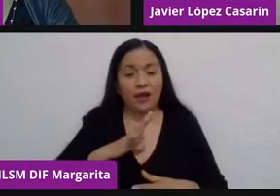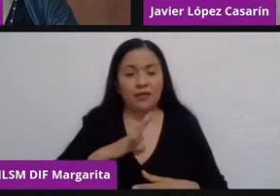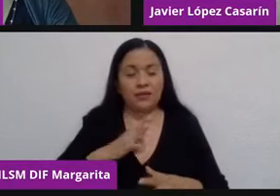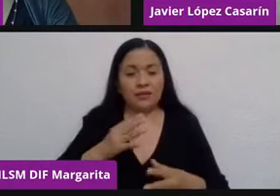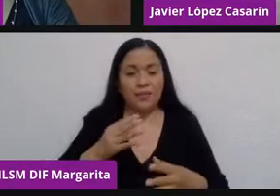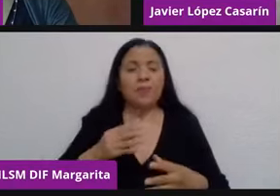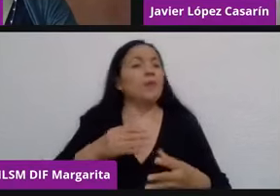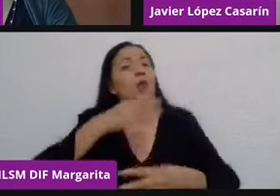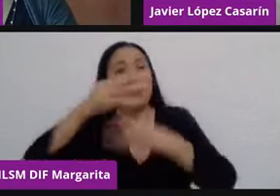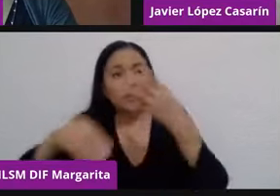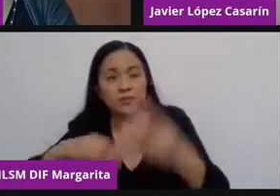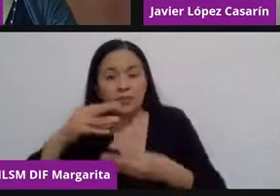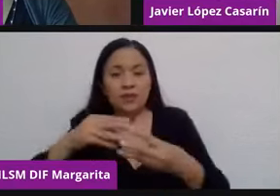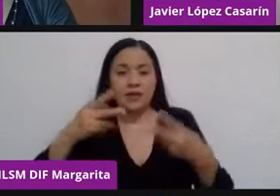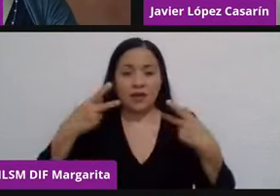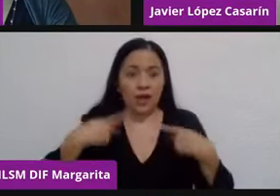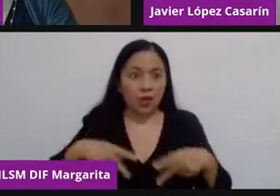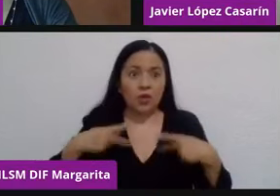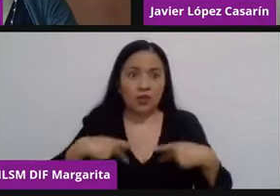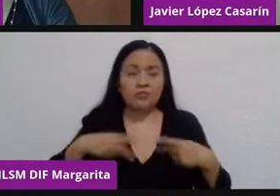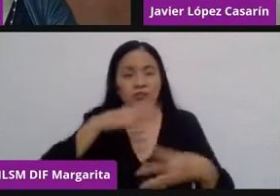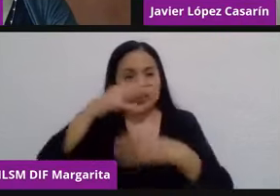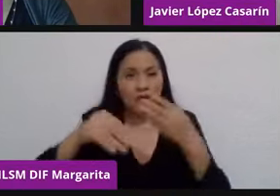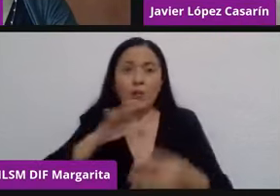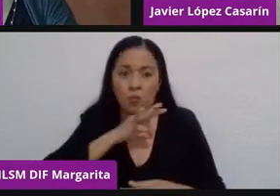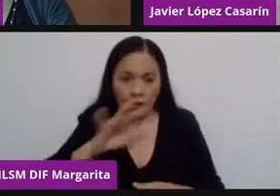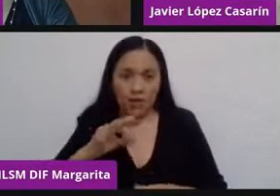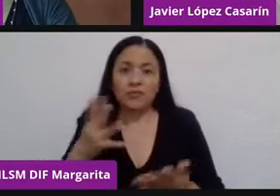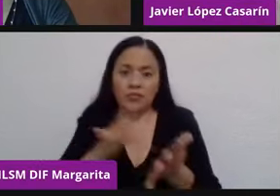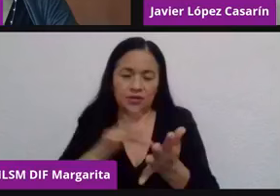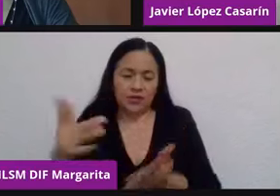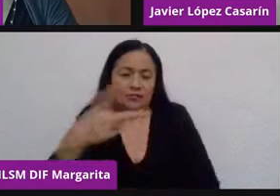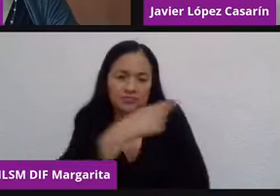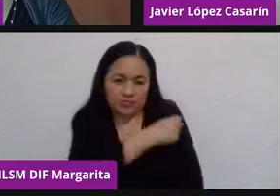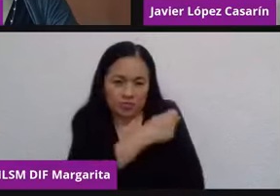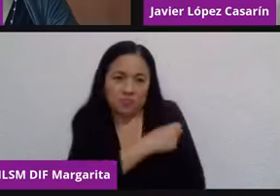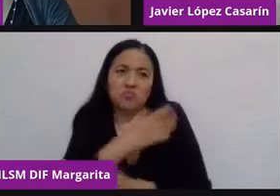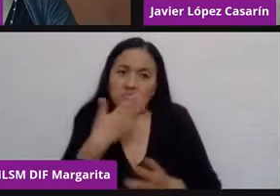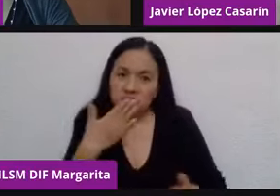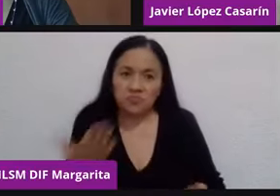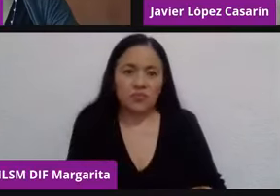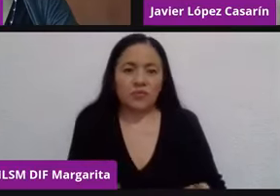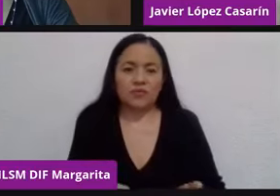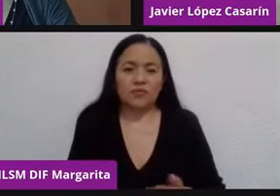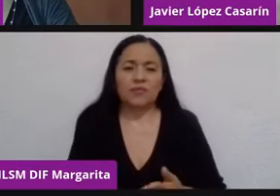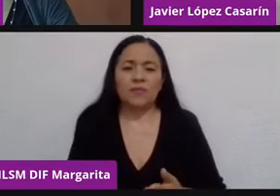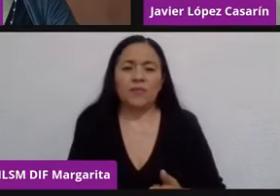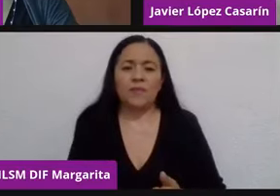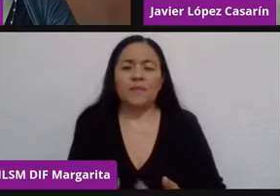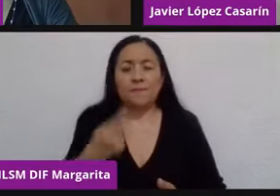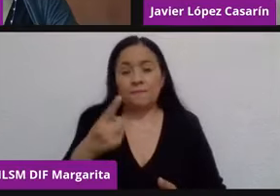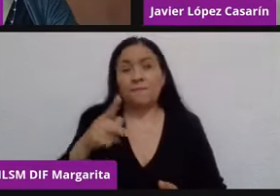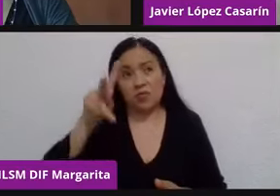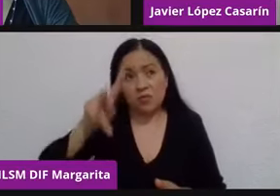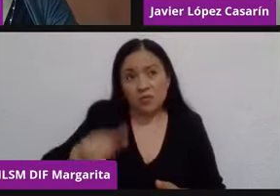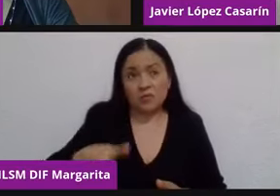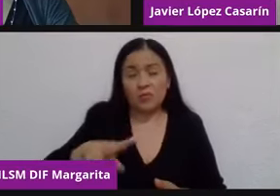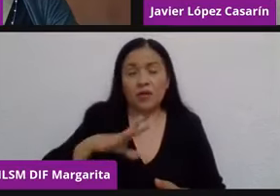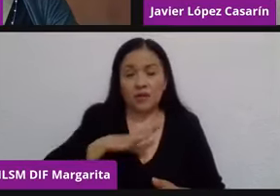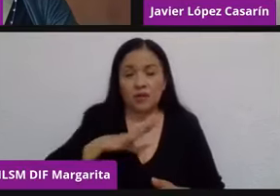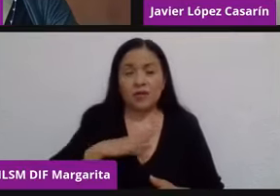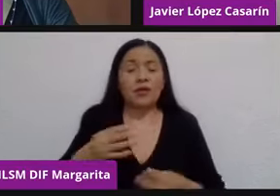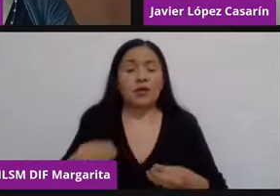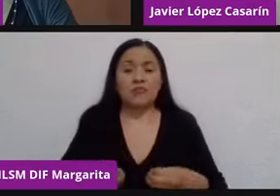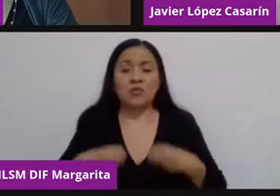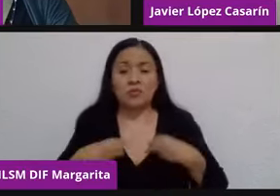replanteamiento, que vuelva a haber un entendimiento ante todo de lo que viene, de que es un mundo vivo en el que estamos y que estamos